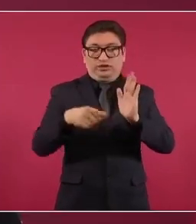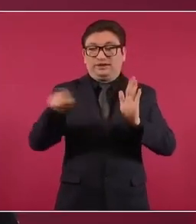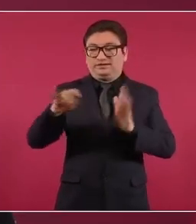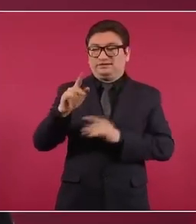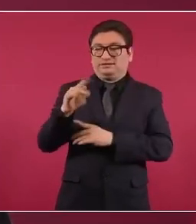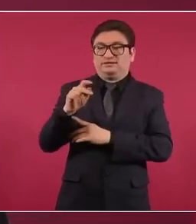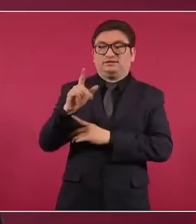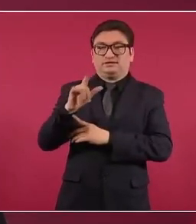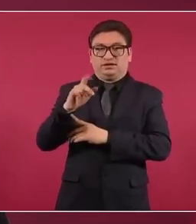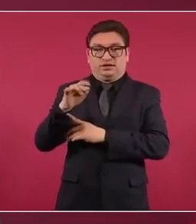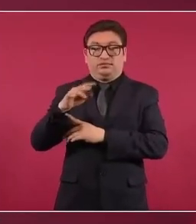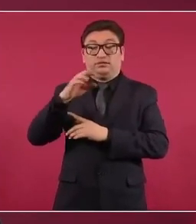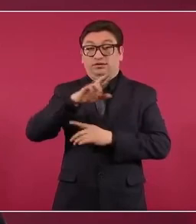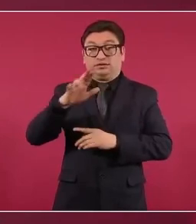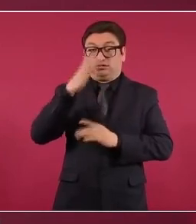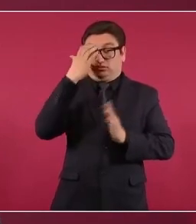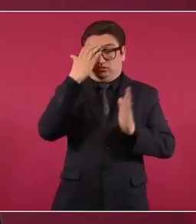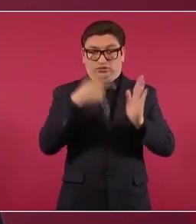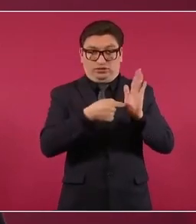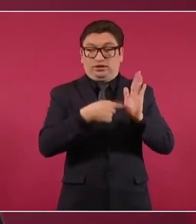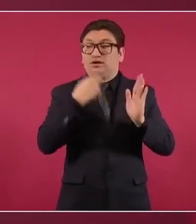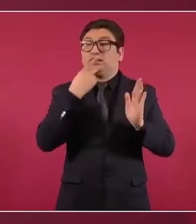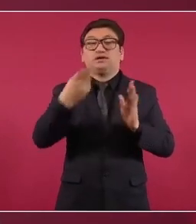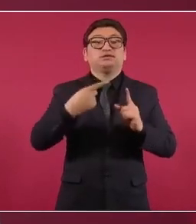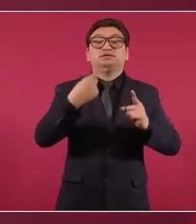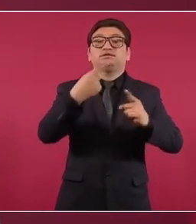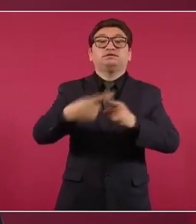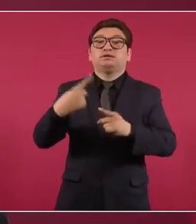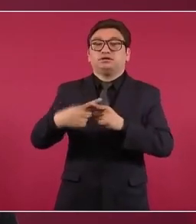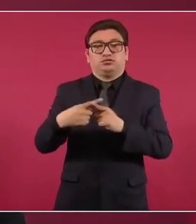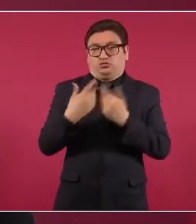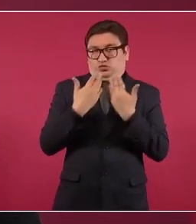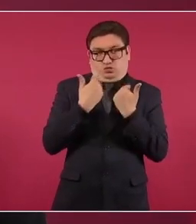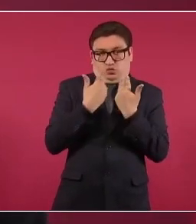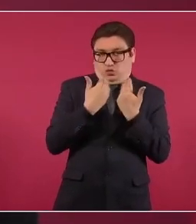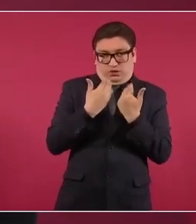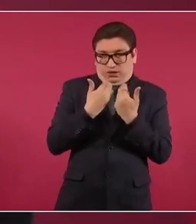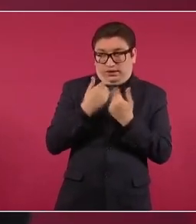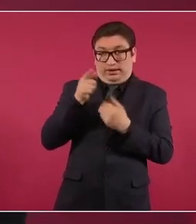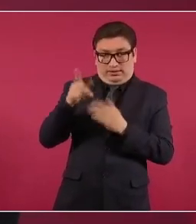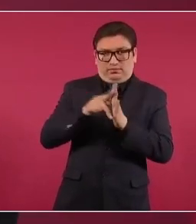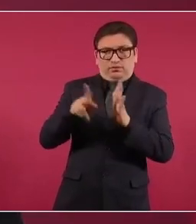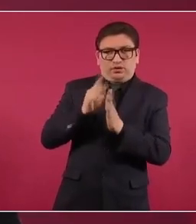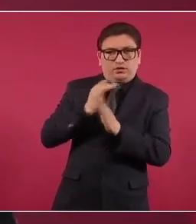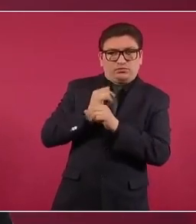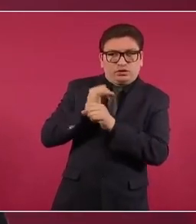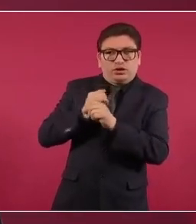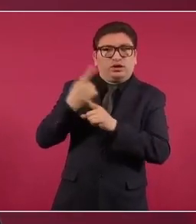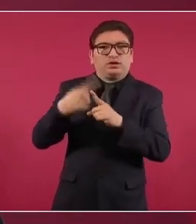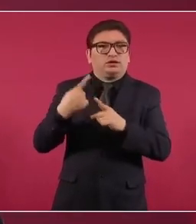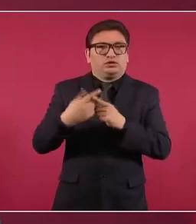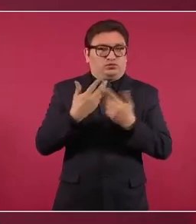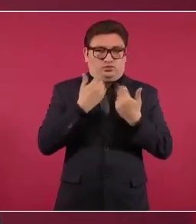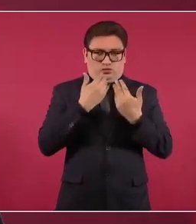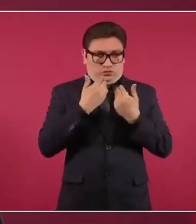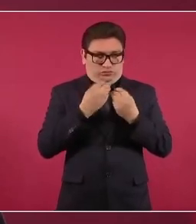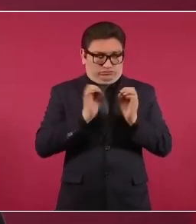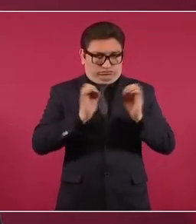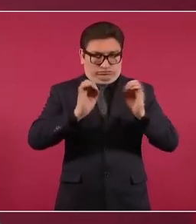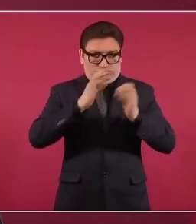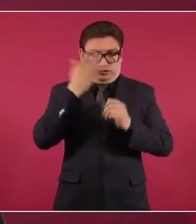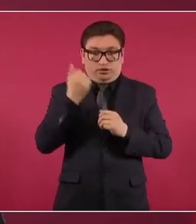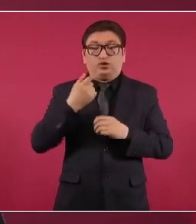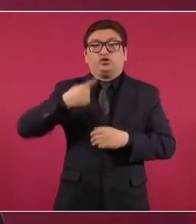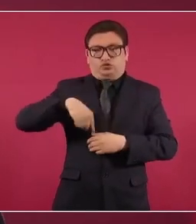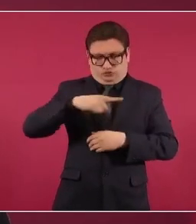que no puede definir quién espió a los periodistas. Dice, evaluamos con